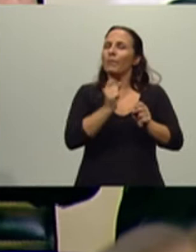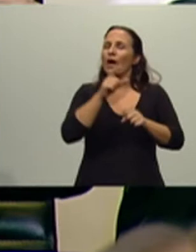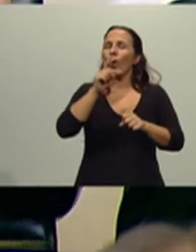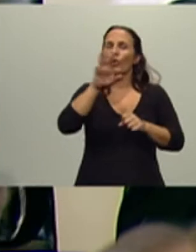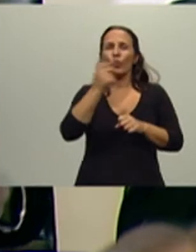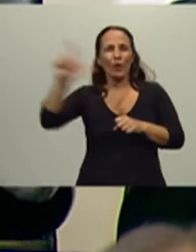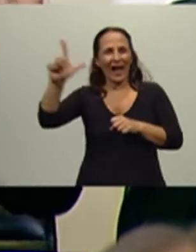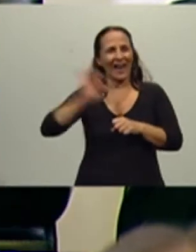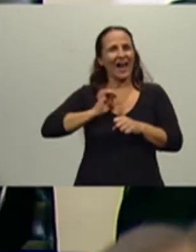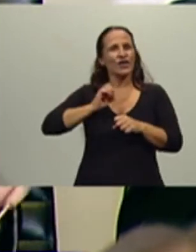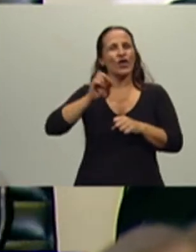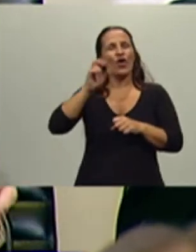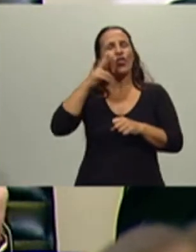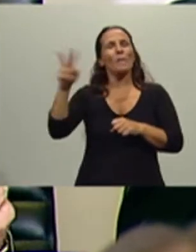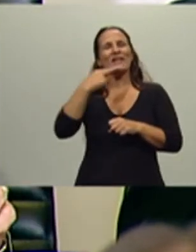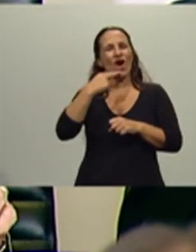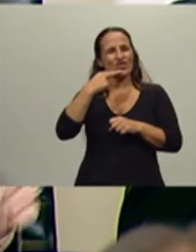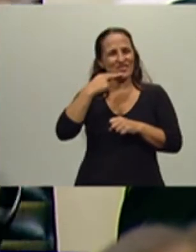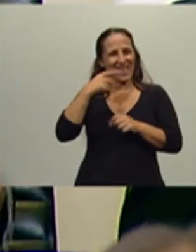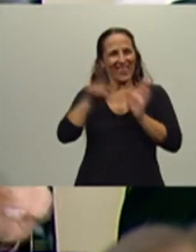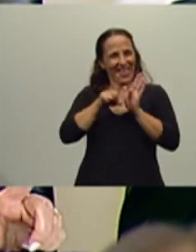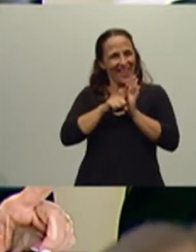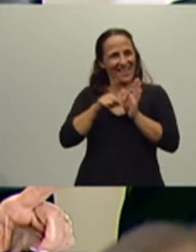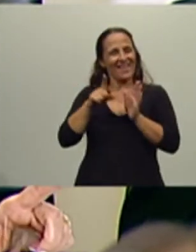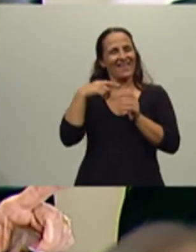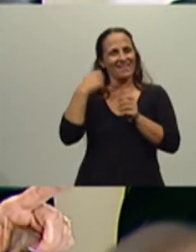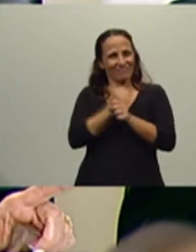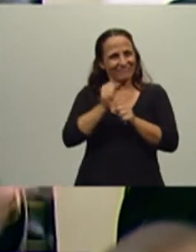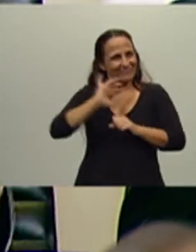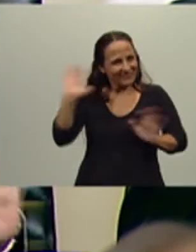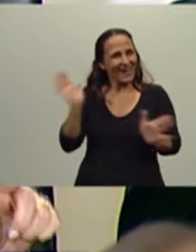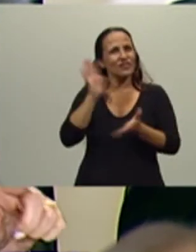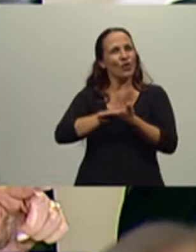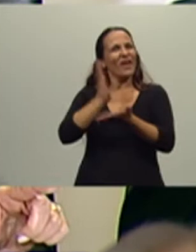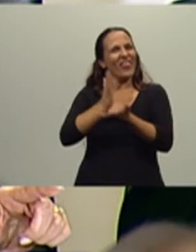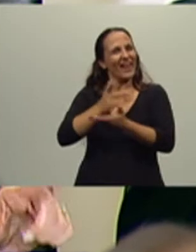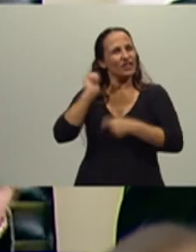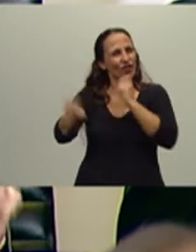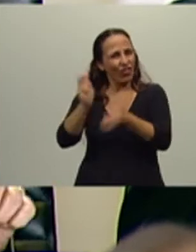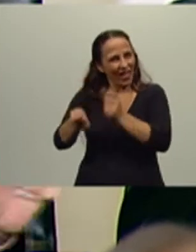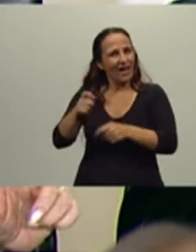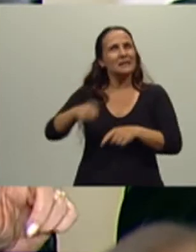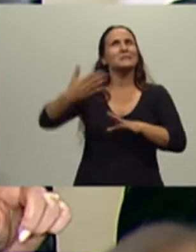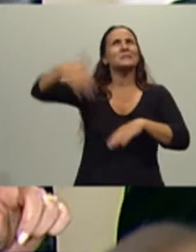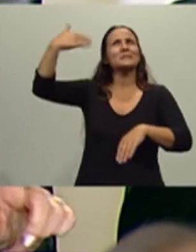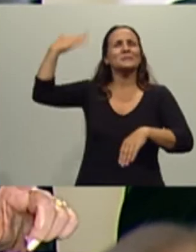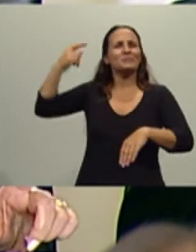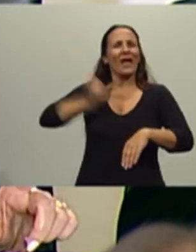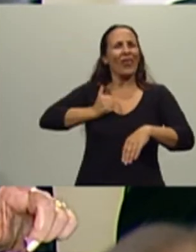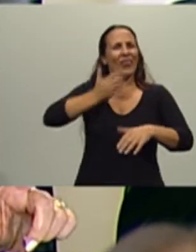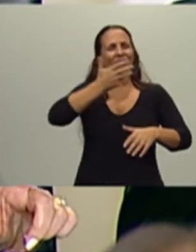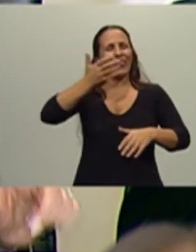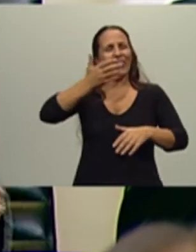año 2011, ampliando también derechos que habían sido derogados durante la dictadura en abril de